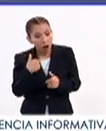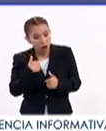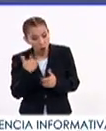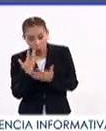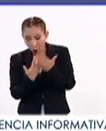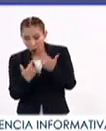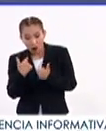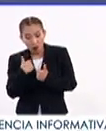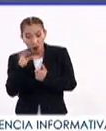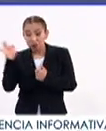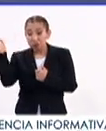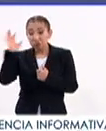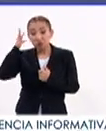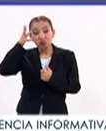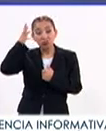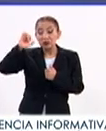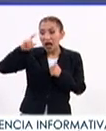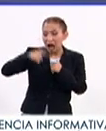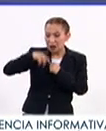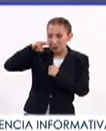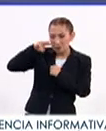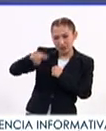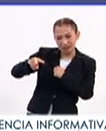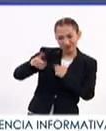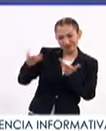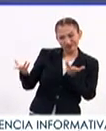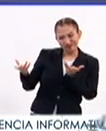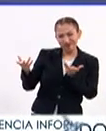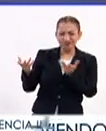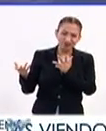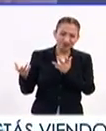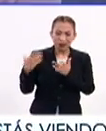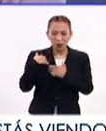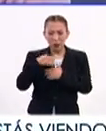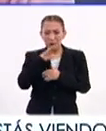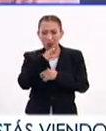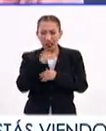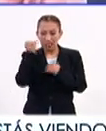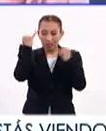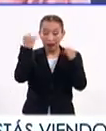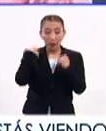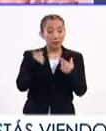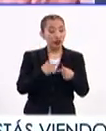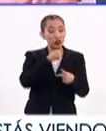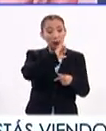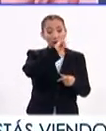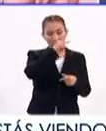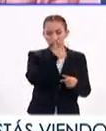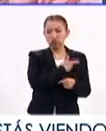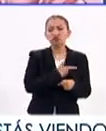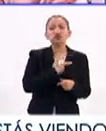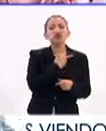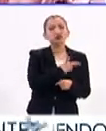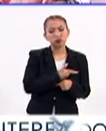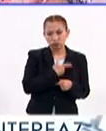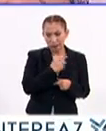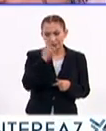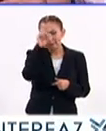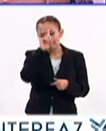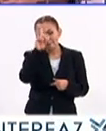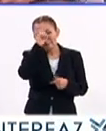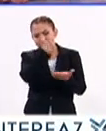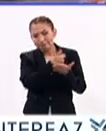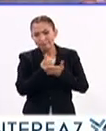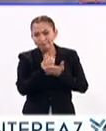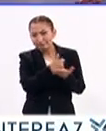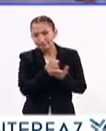de que si en algún momento algo está un poquito, a lo mejor, errado, los especialistas, con mucho gusto, nos están dando la orientación